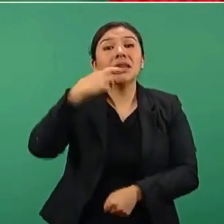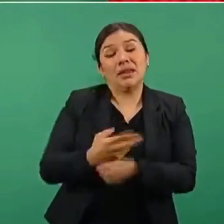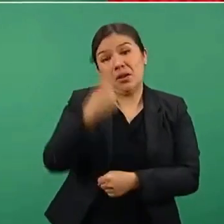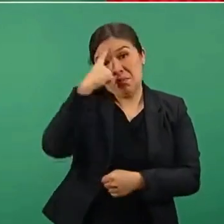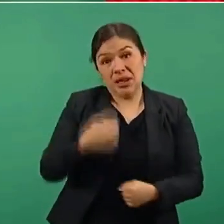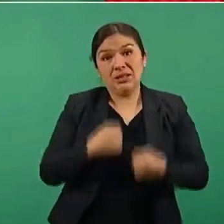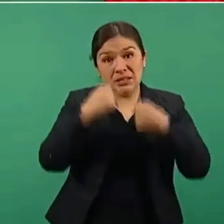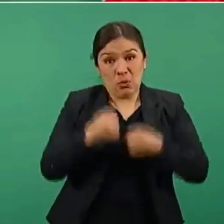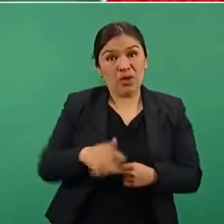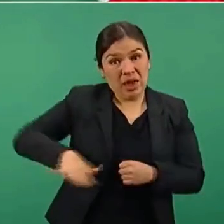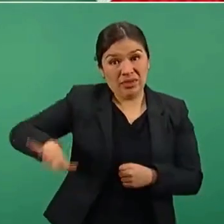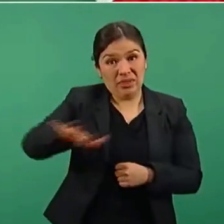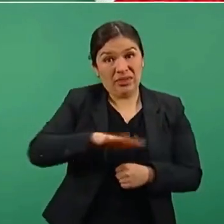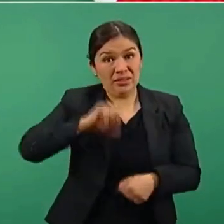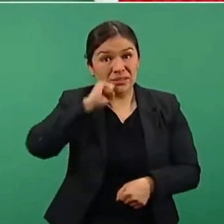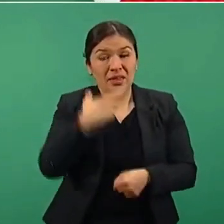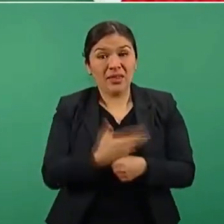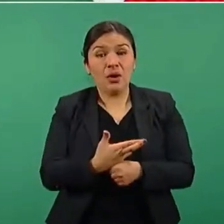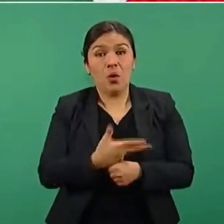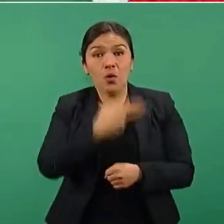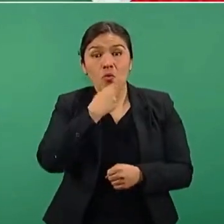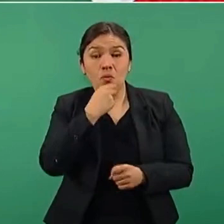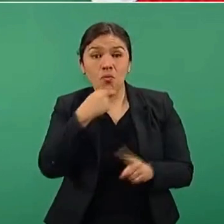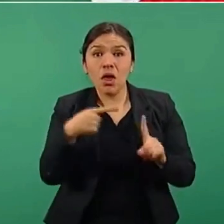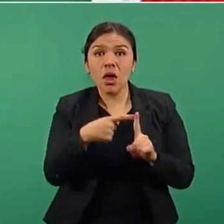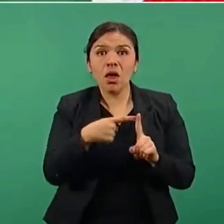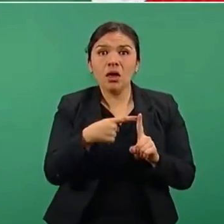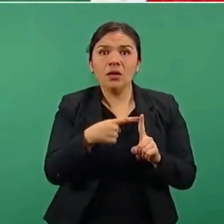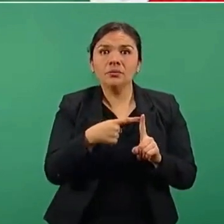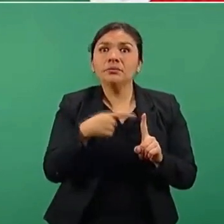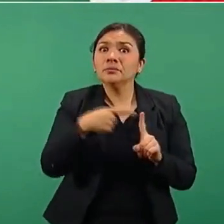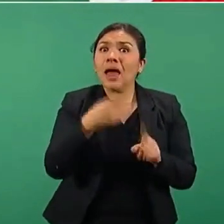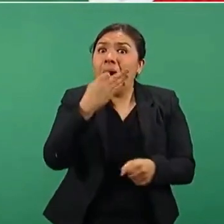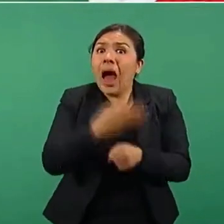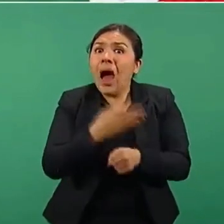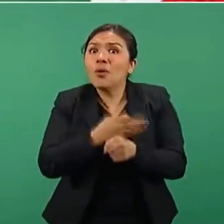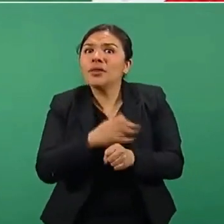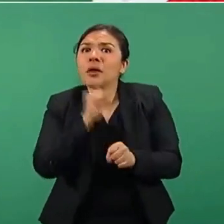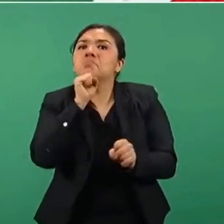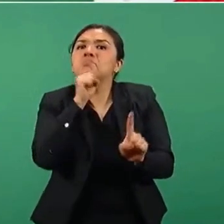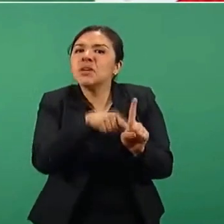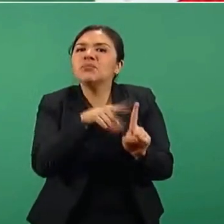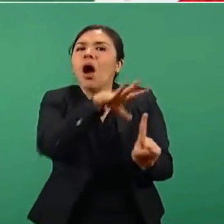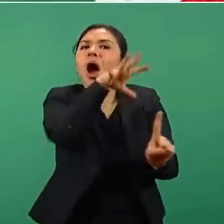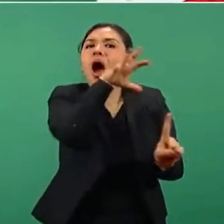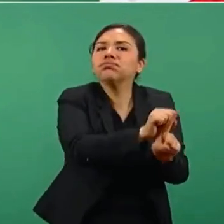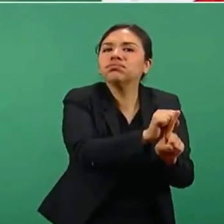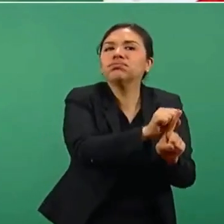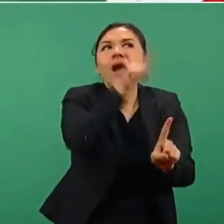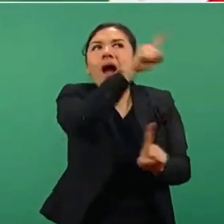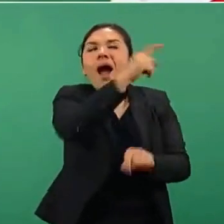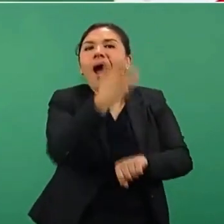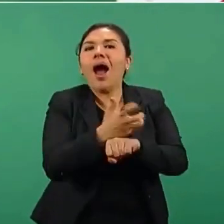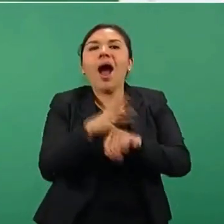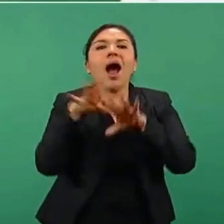es el que está detenido en Estados Unidos